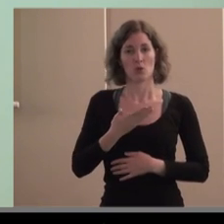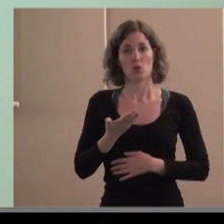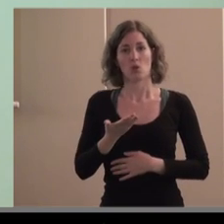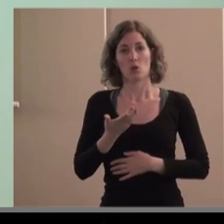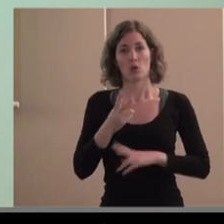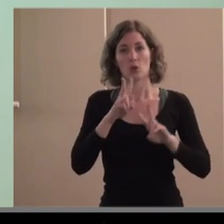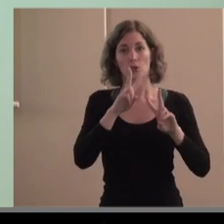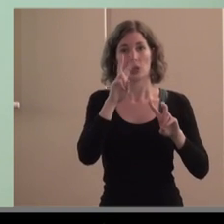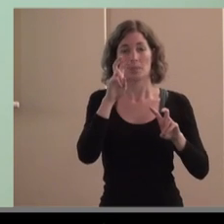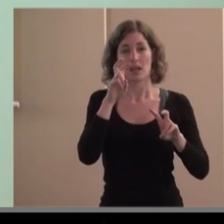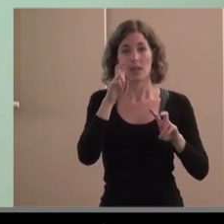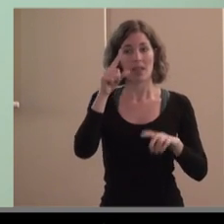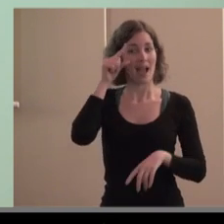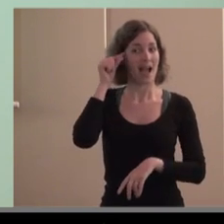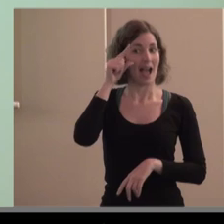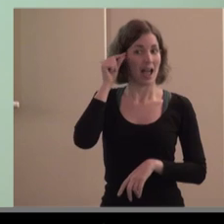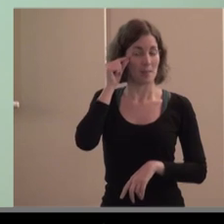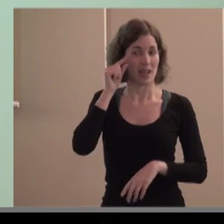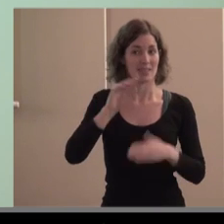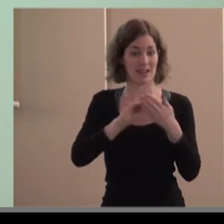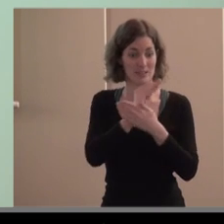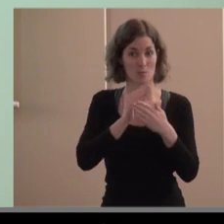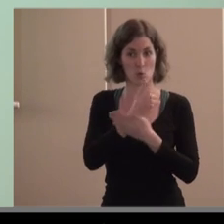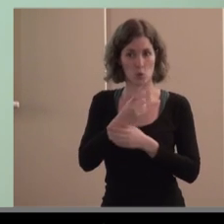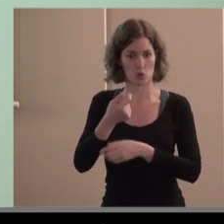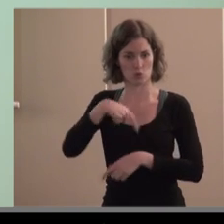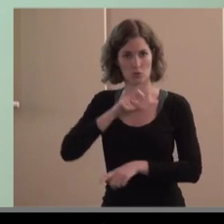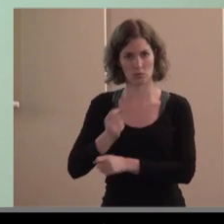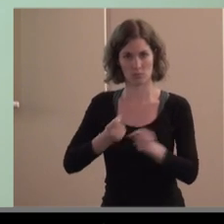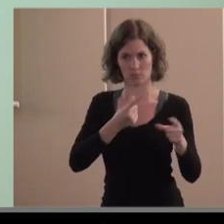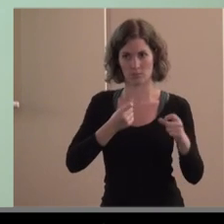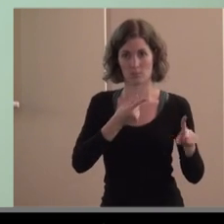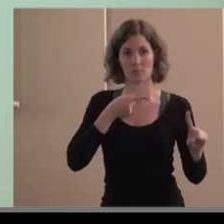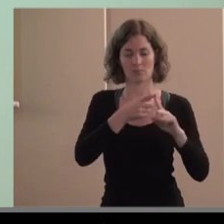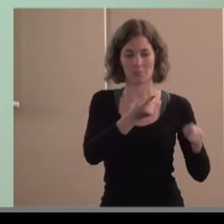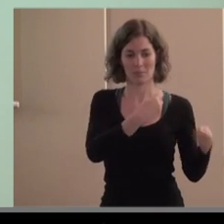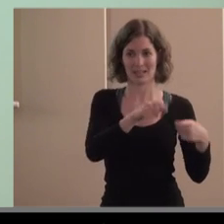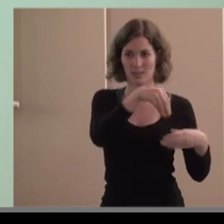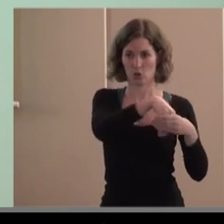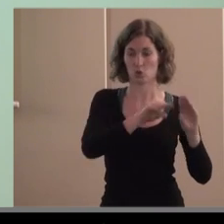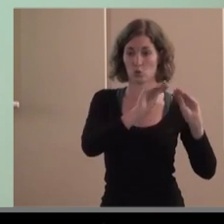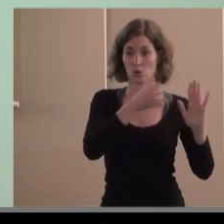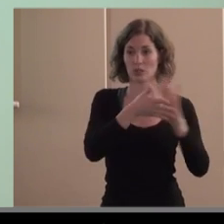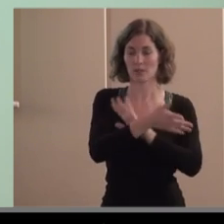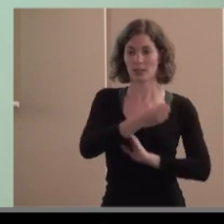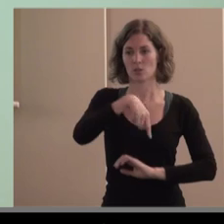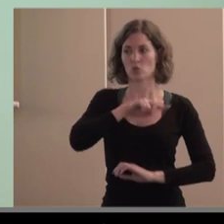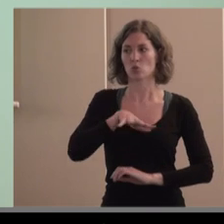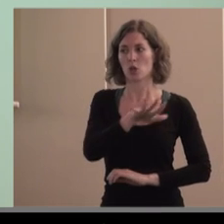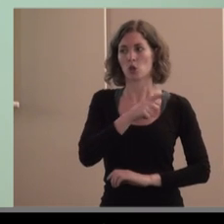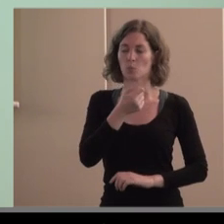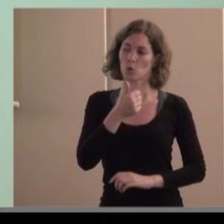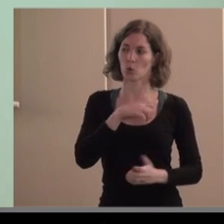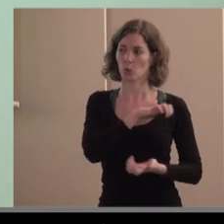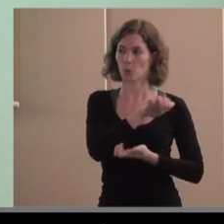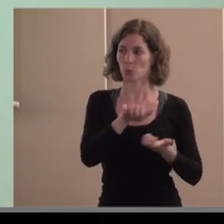la producción de almendras y la comercialización para el mercado interior de Marruecos y por lo tanto hemos sido en una zona conflictiva como es el RIF donde